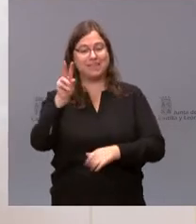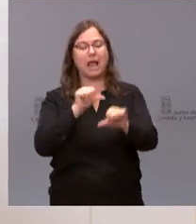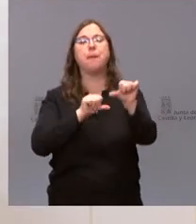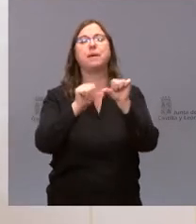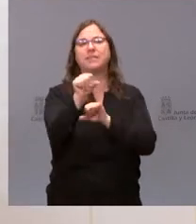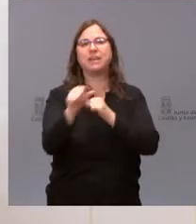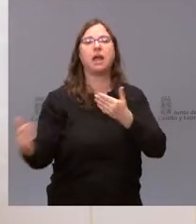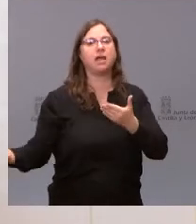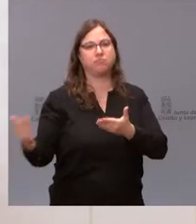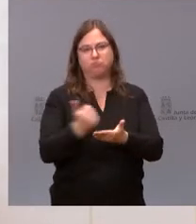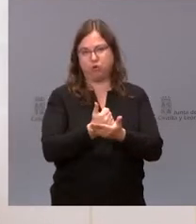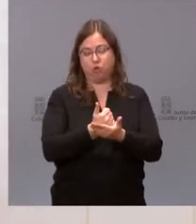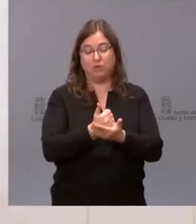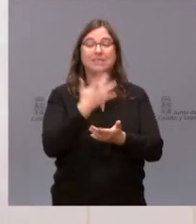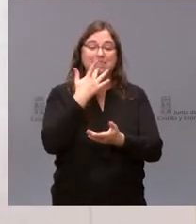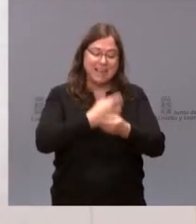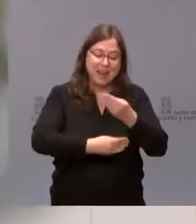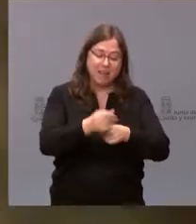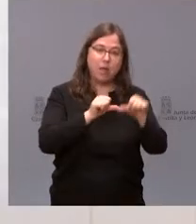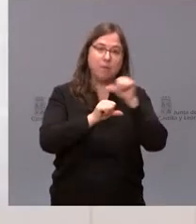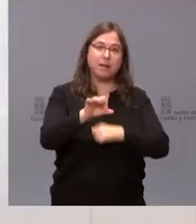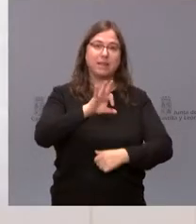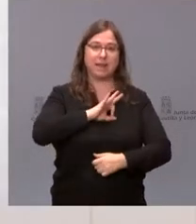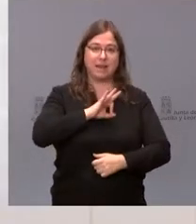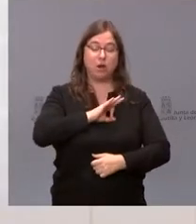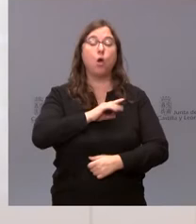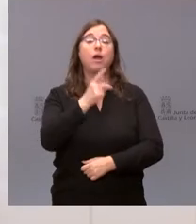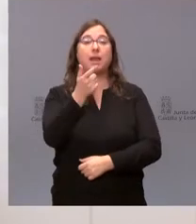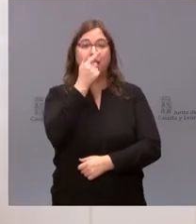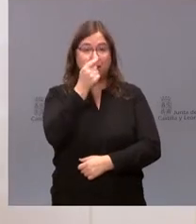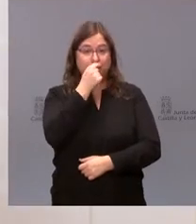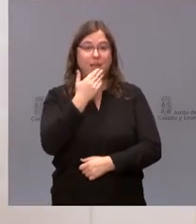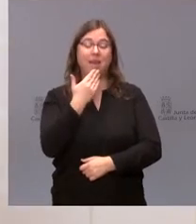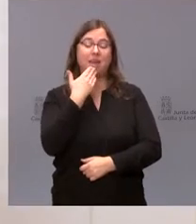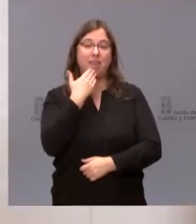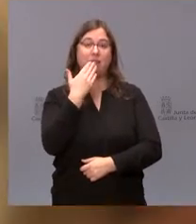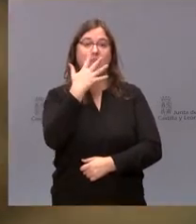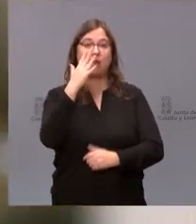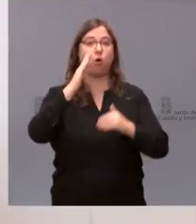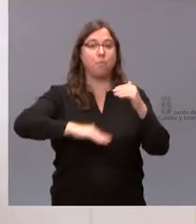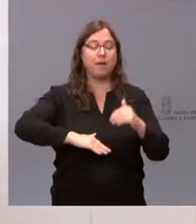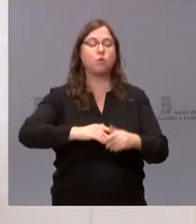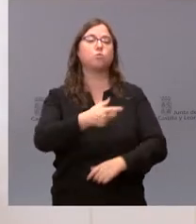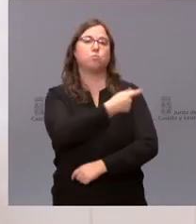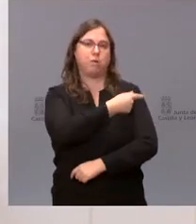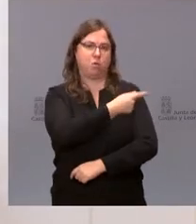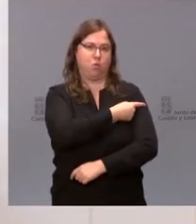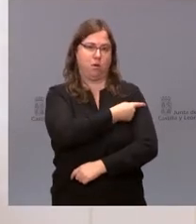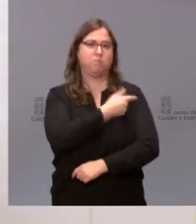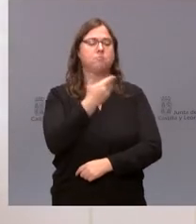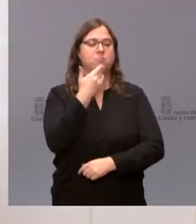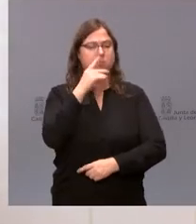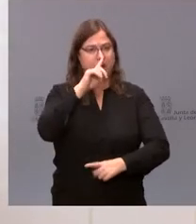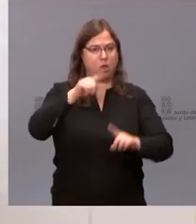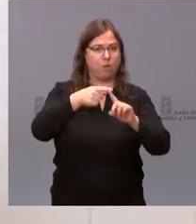gripe a los menores de cinco años a partir de la próxima campaña. Empezaremos a vacunar